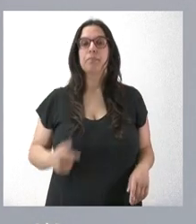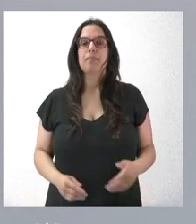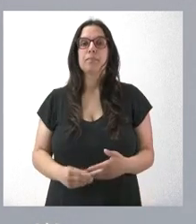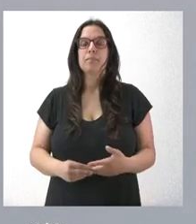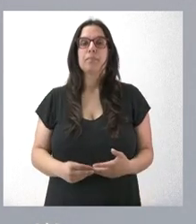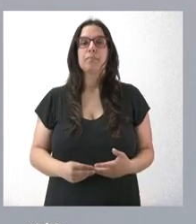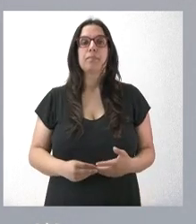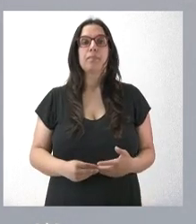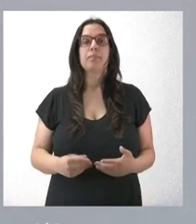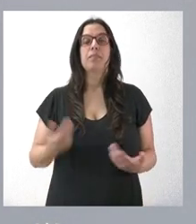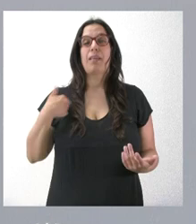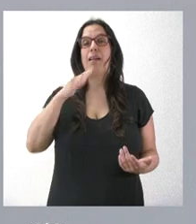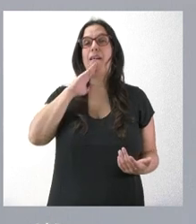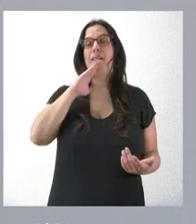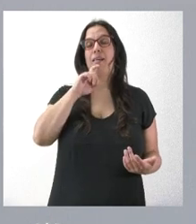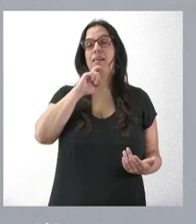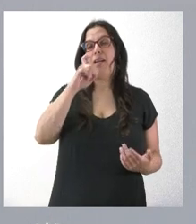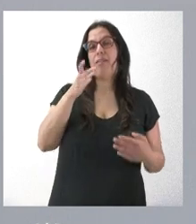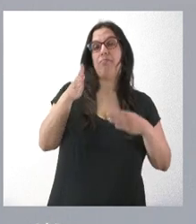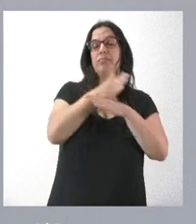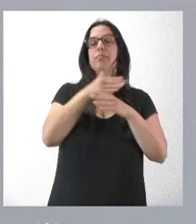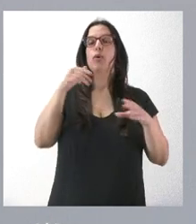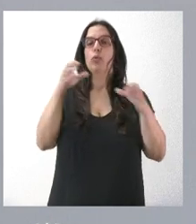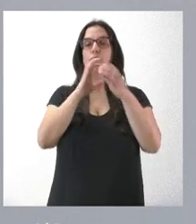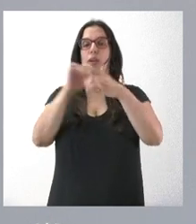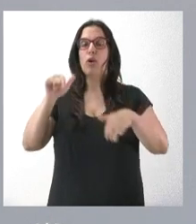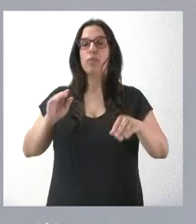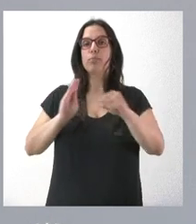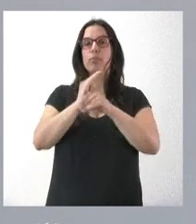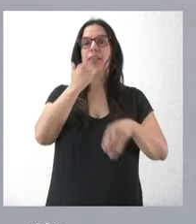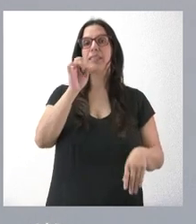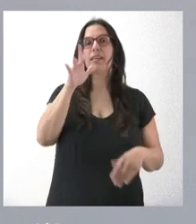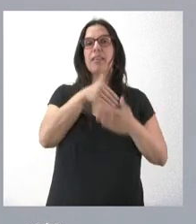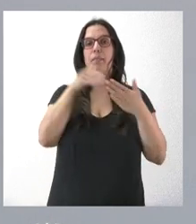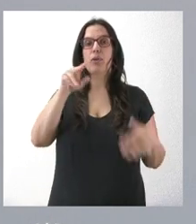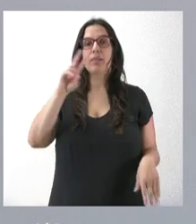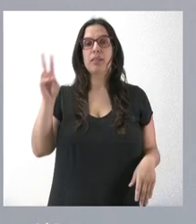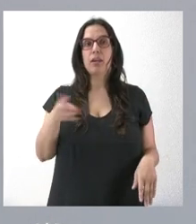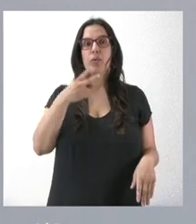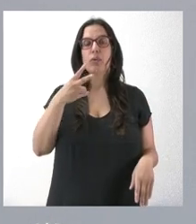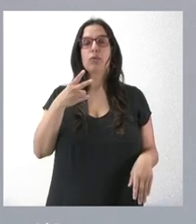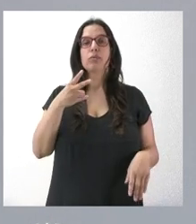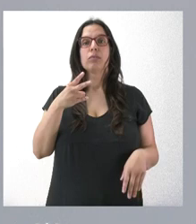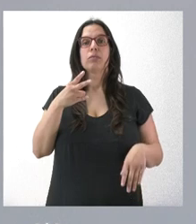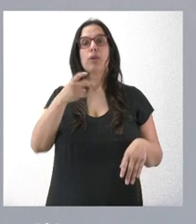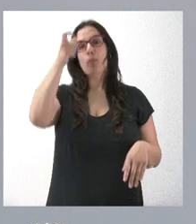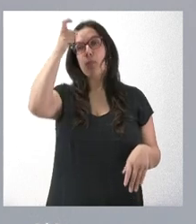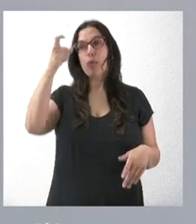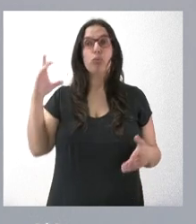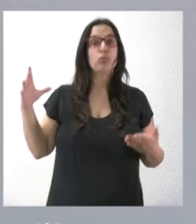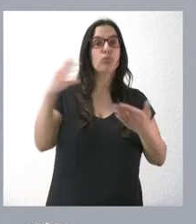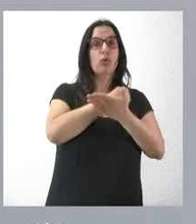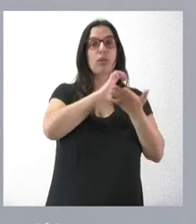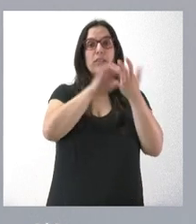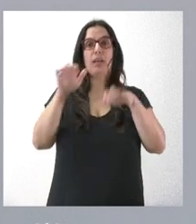y tal y como anticipamos, la Junta destina hoy casi 15 millones de euros a todos los municipios de Castilla y León para